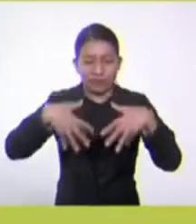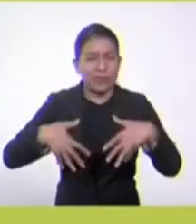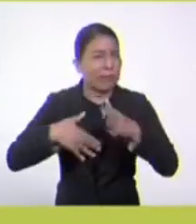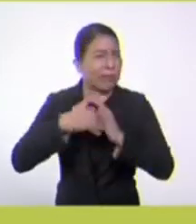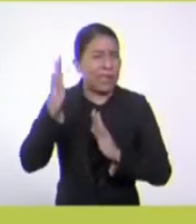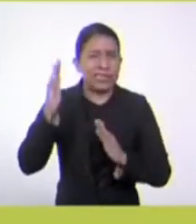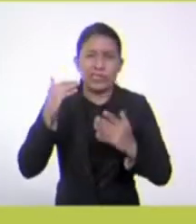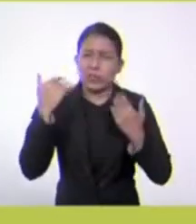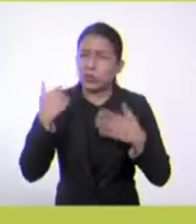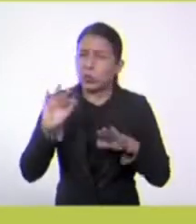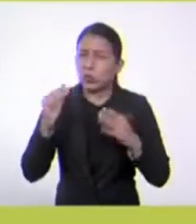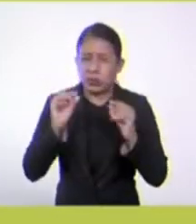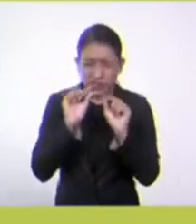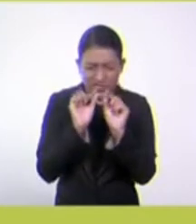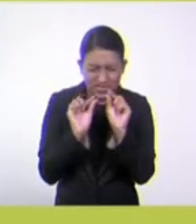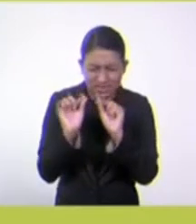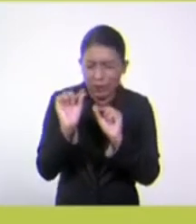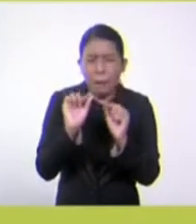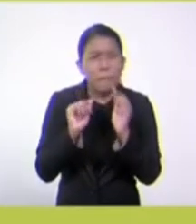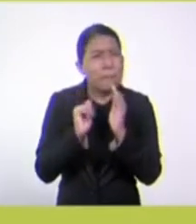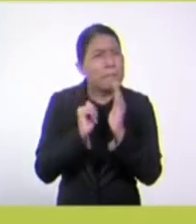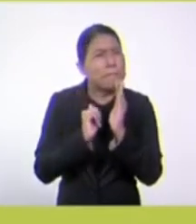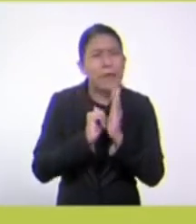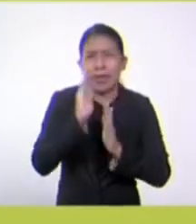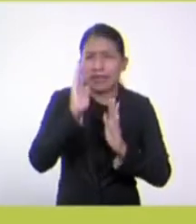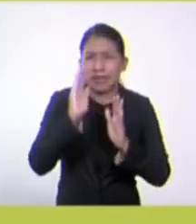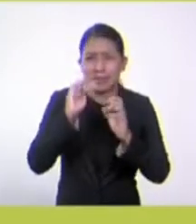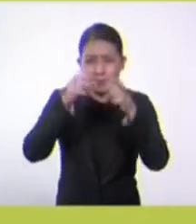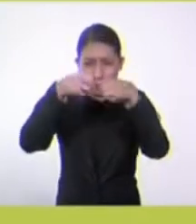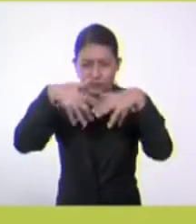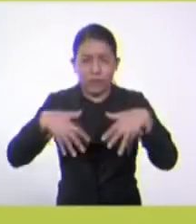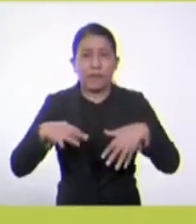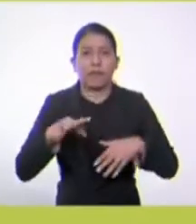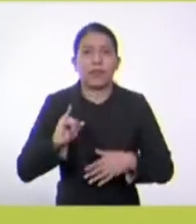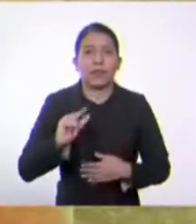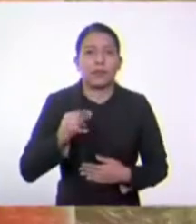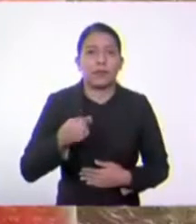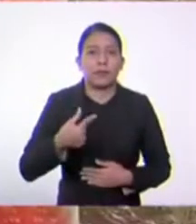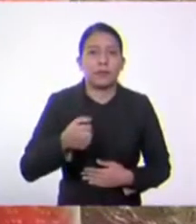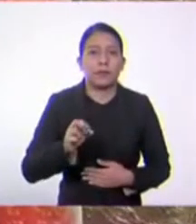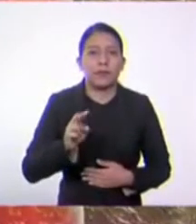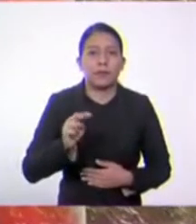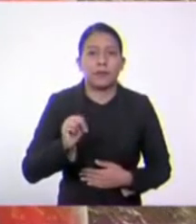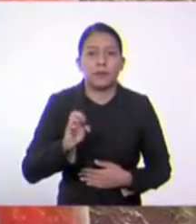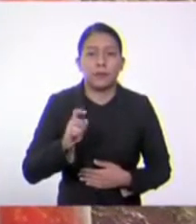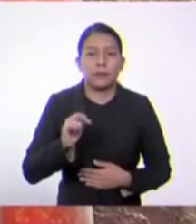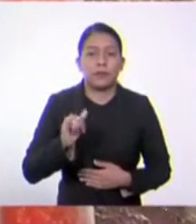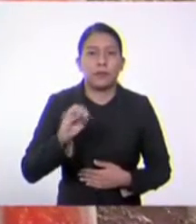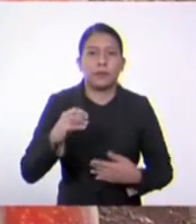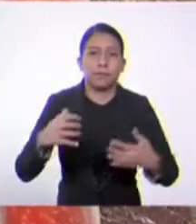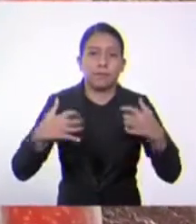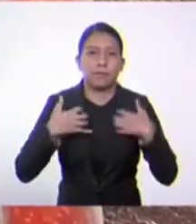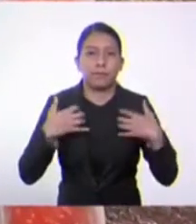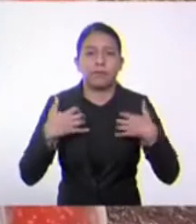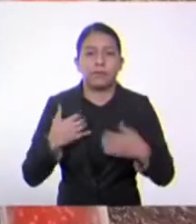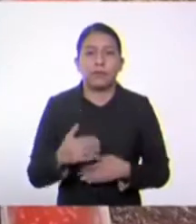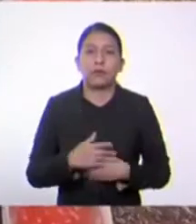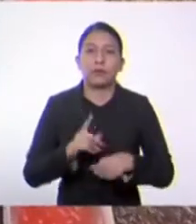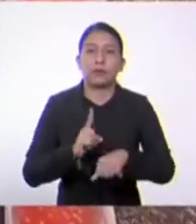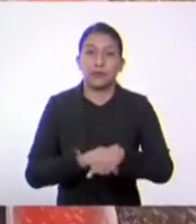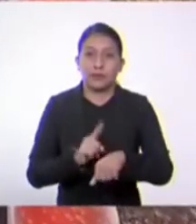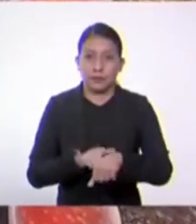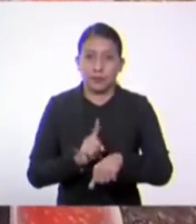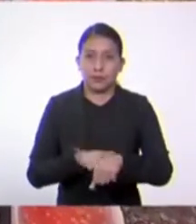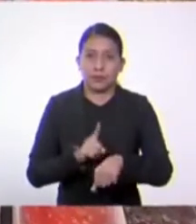alejados, los organismos más alejados del árbol filogenético de la vida, en cuanto a el tiempo que